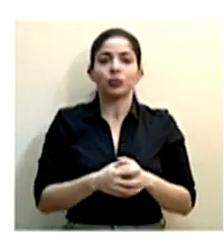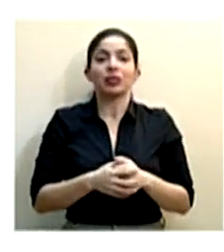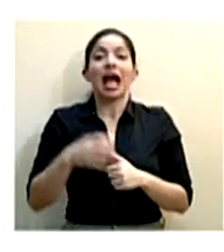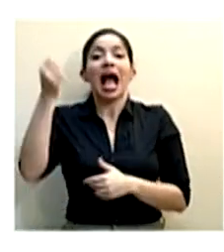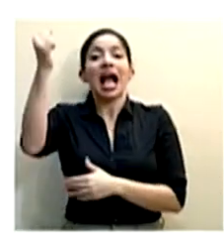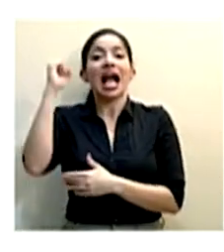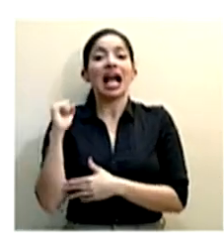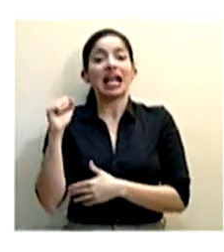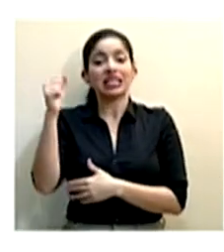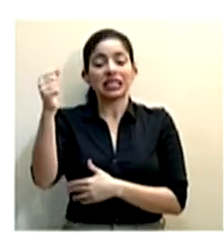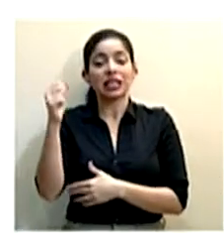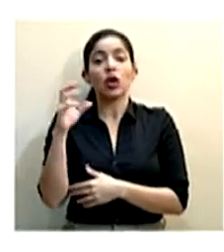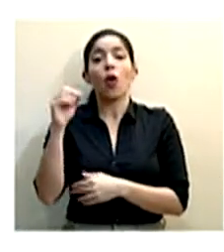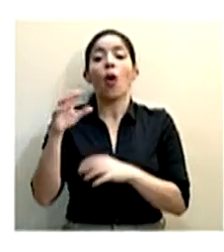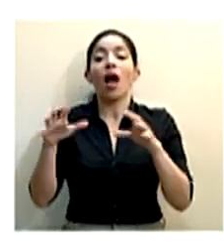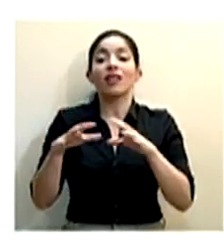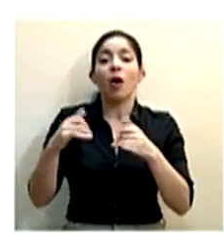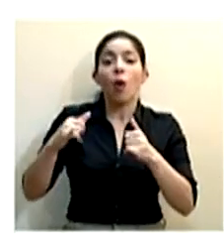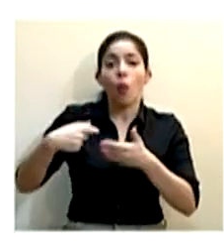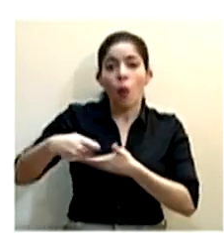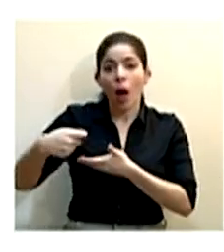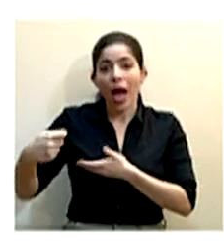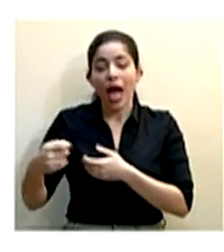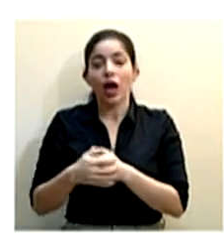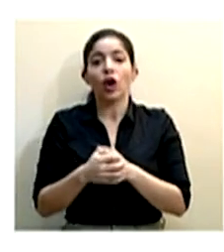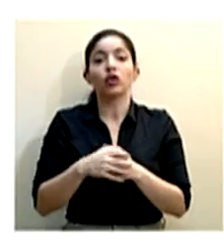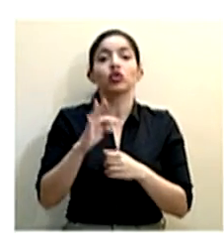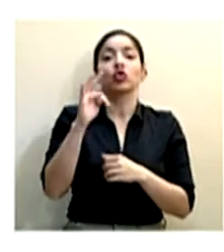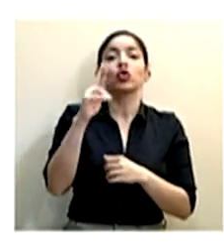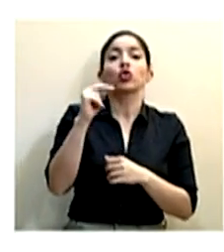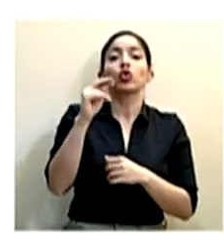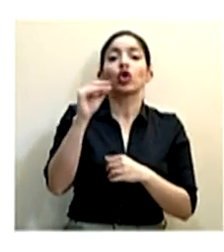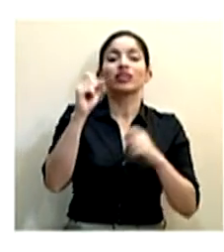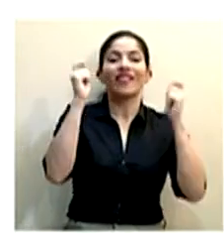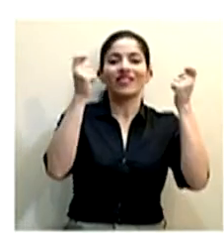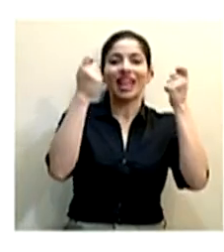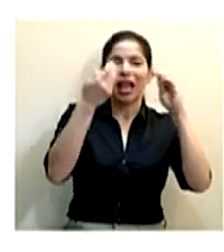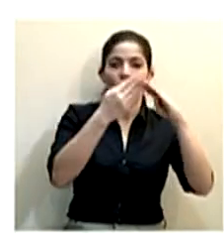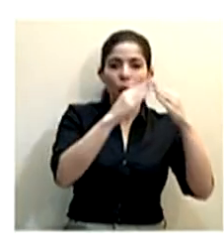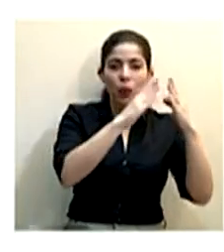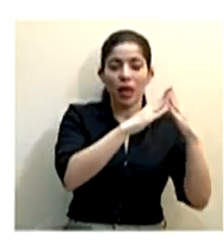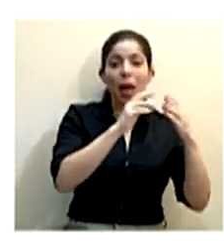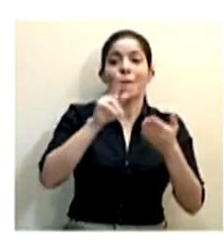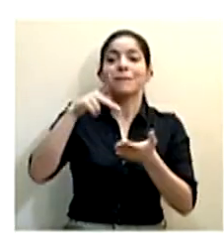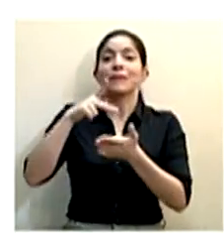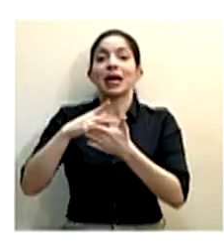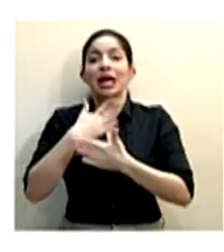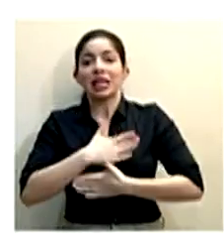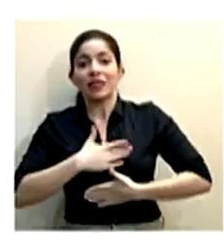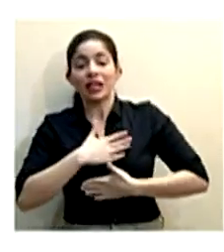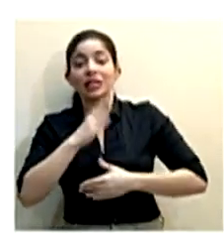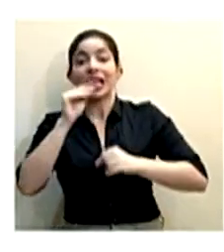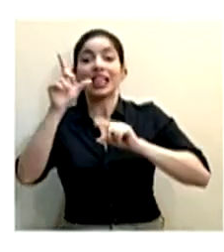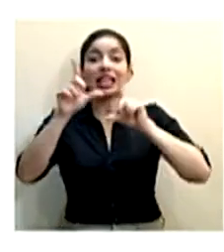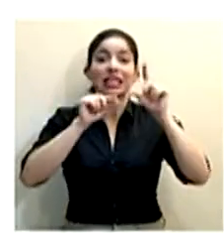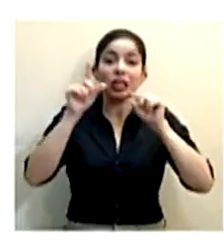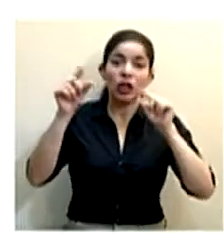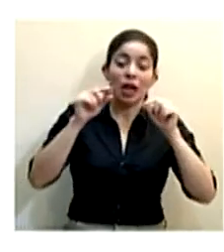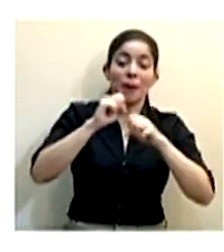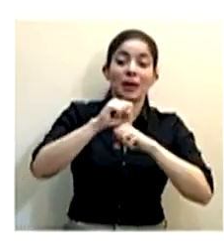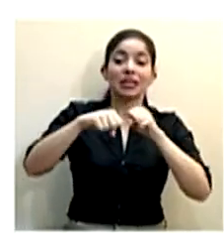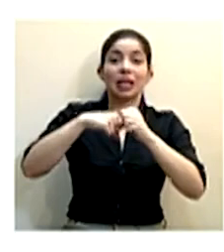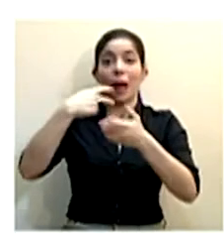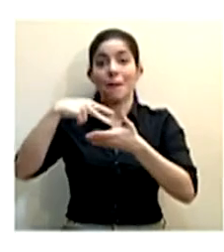casinos y actividades de azar, turnos y ferias comunitarios, parque de diversiones disimilares y discotecas y